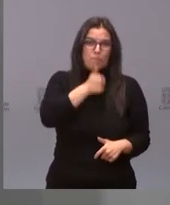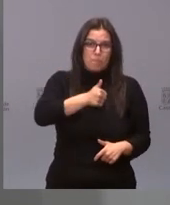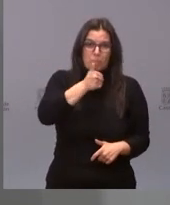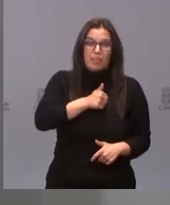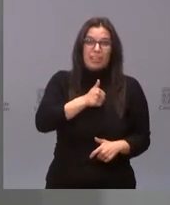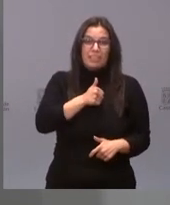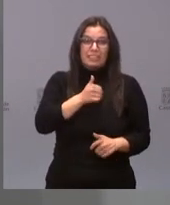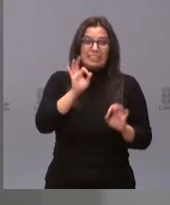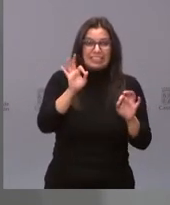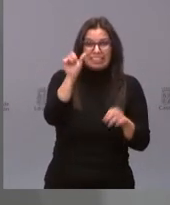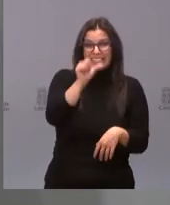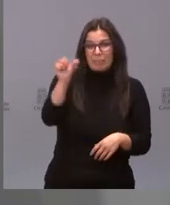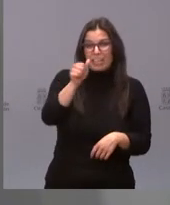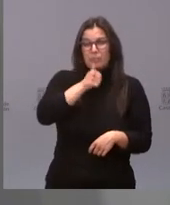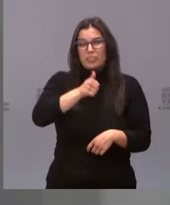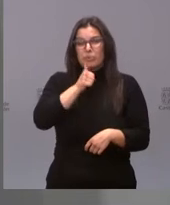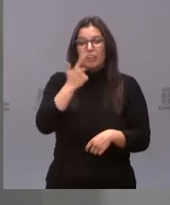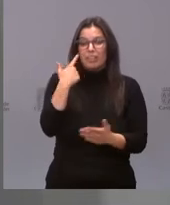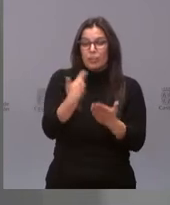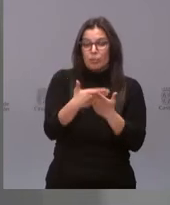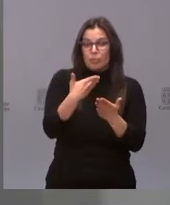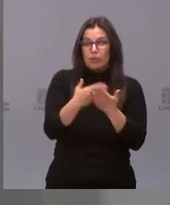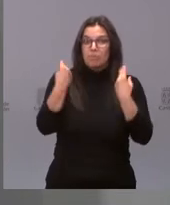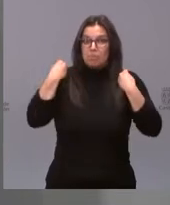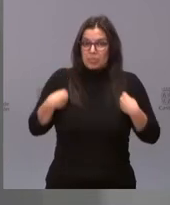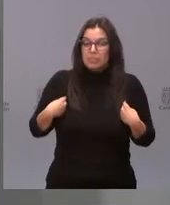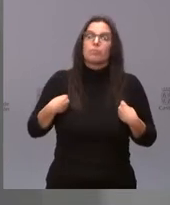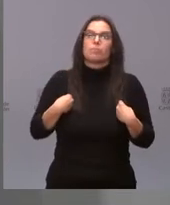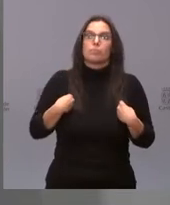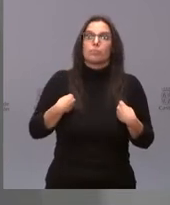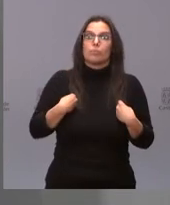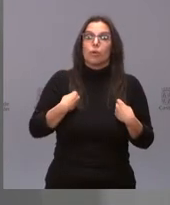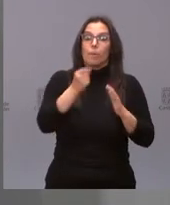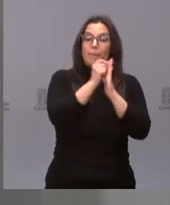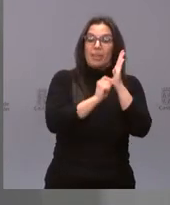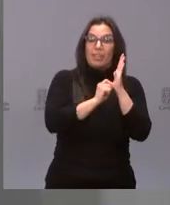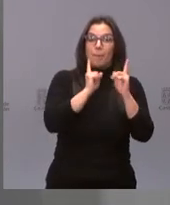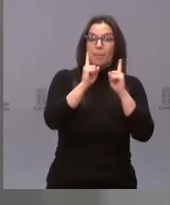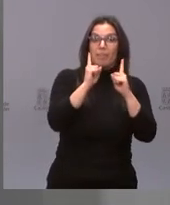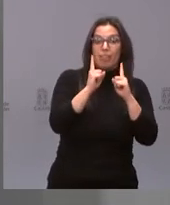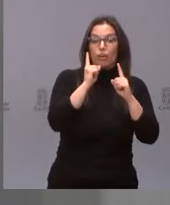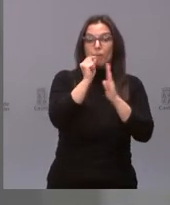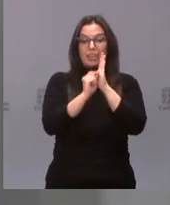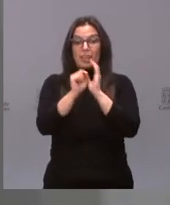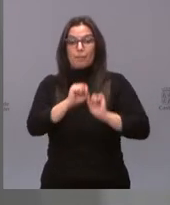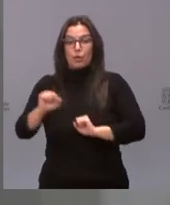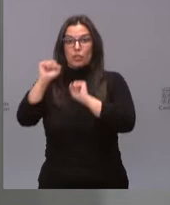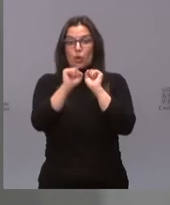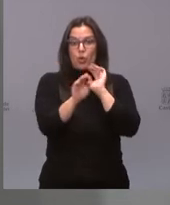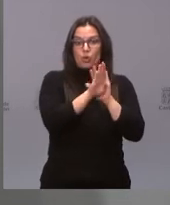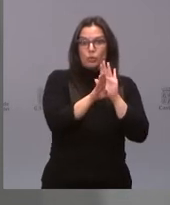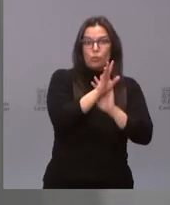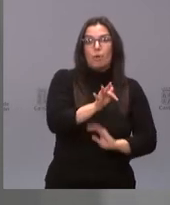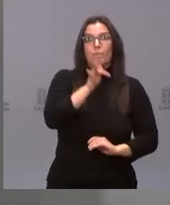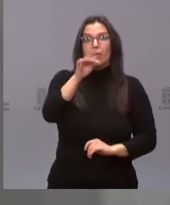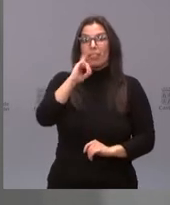aguantar unas semanas más para comprobar cómo el mantenimiento y el respeto de las medidas de prevención y protección unidas a la